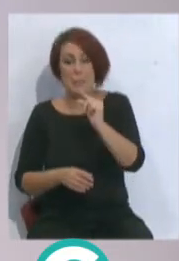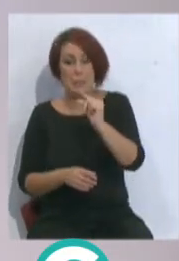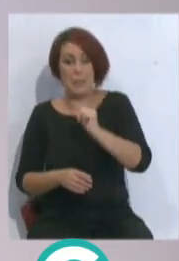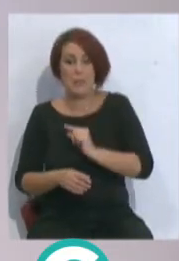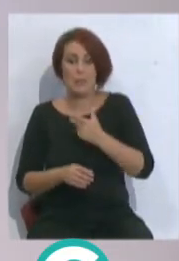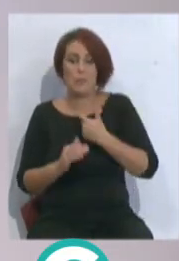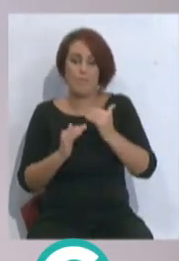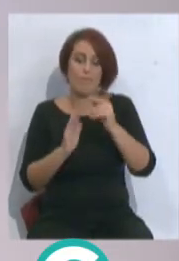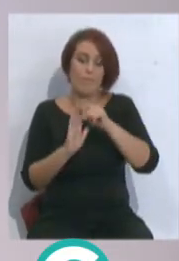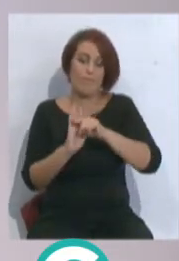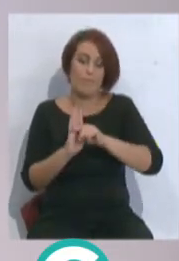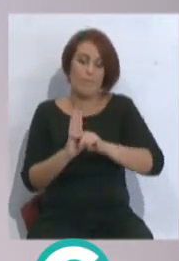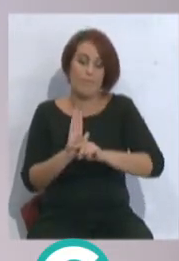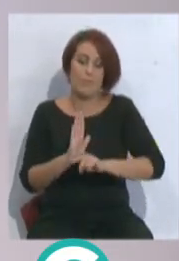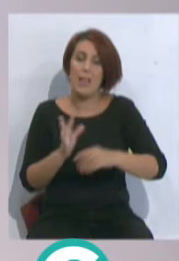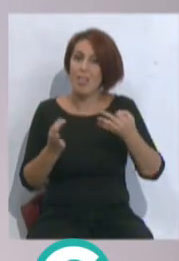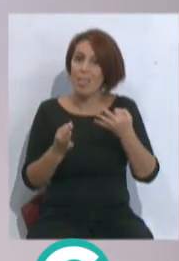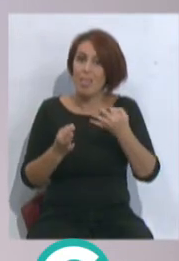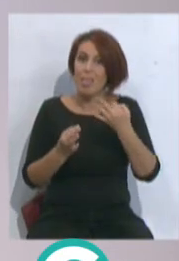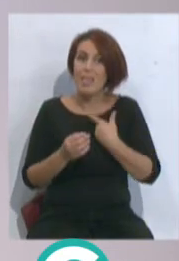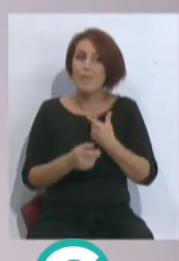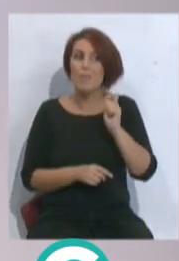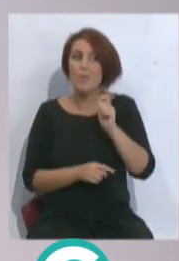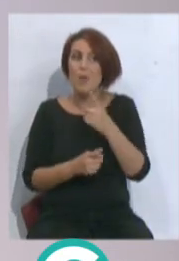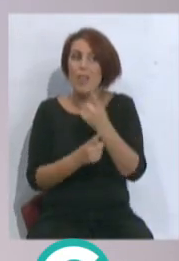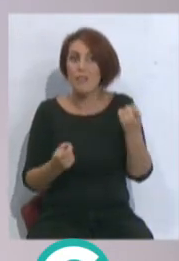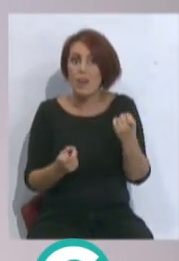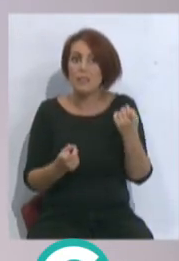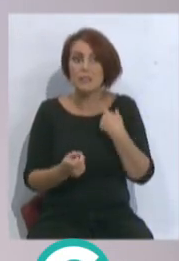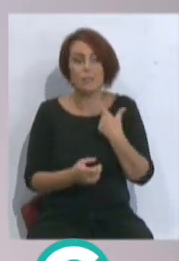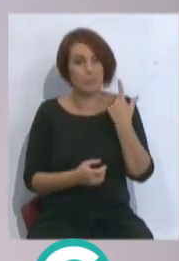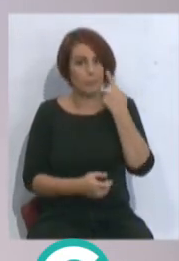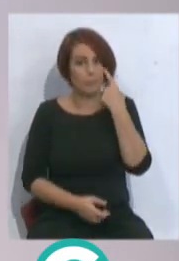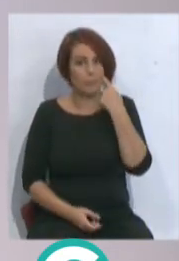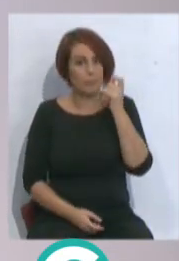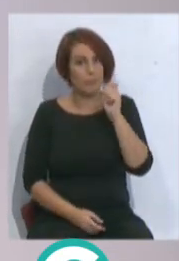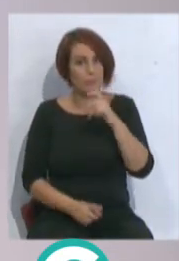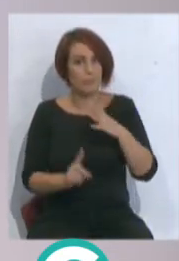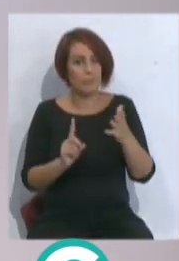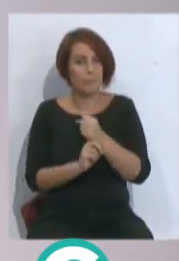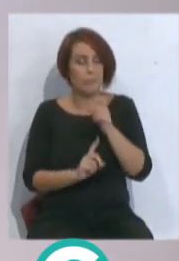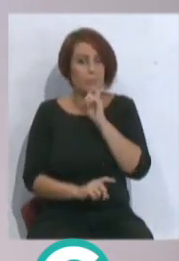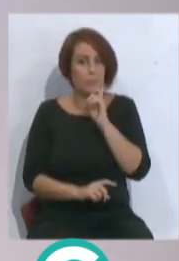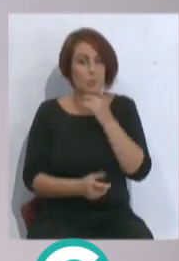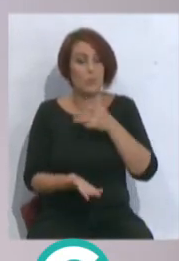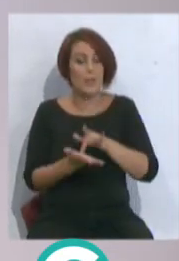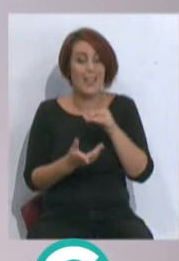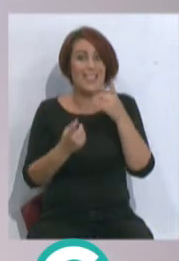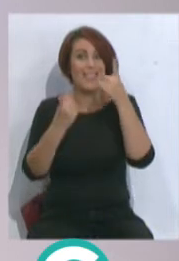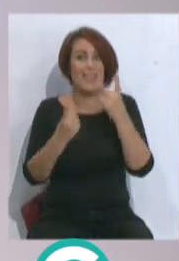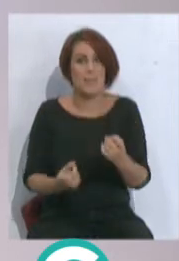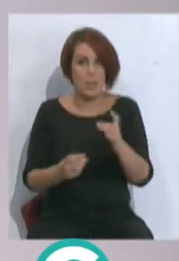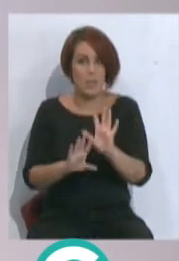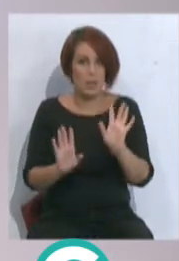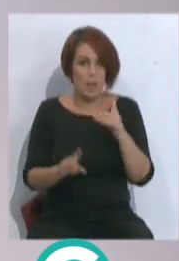tengas que pelear, tengas que pelear y necesiten los puntos, quiero ver al Cádiz, ver cómo consigue esos puntos cuando tenga la necesidad imperiosa.